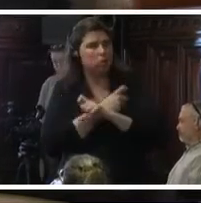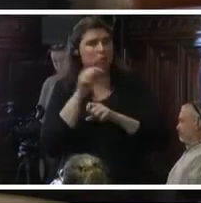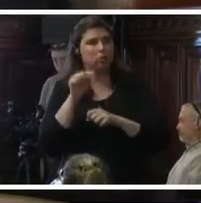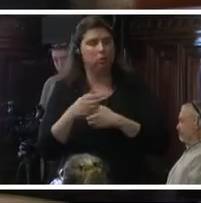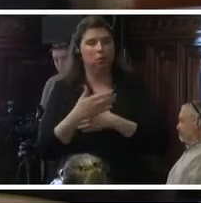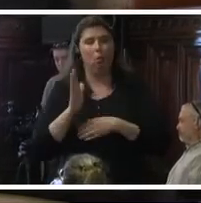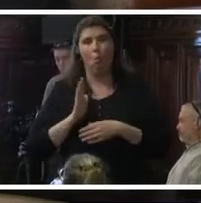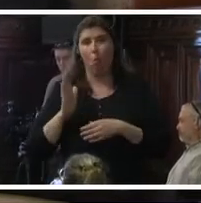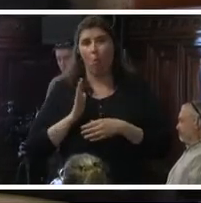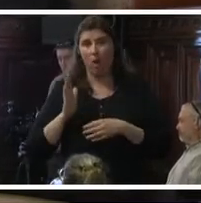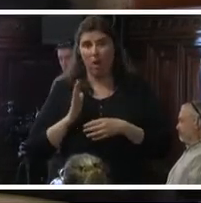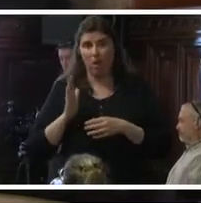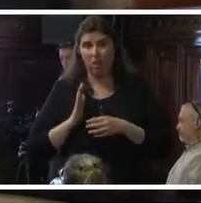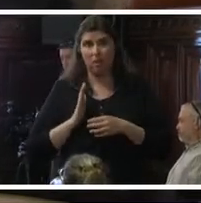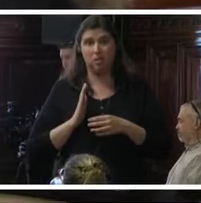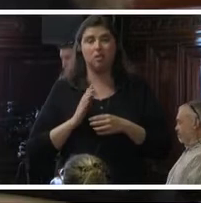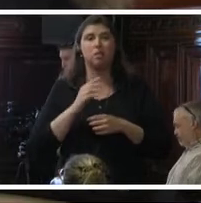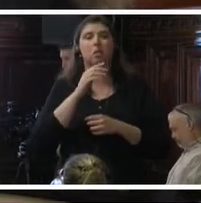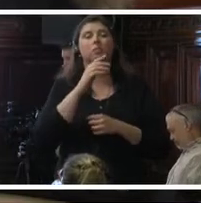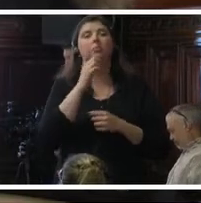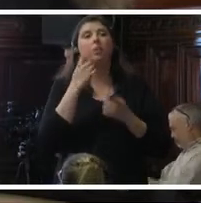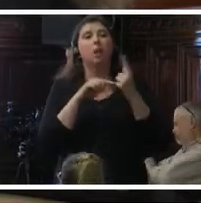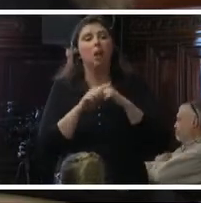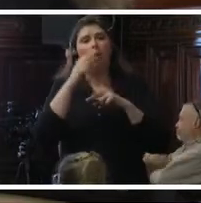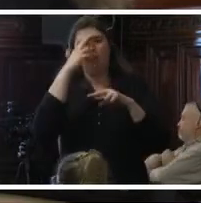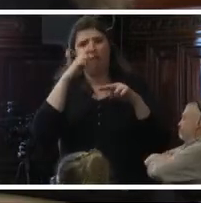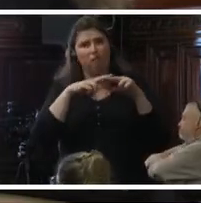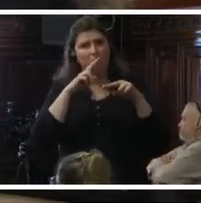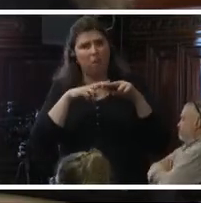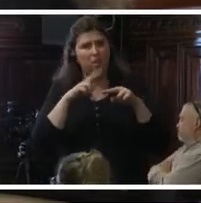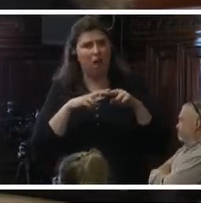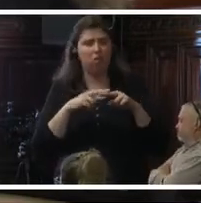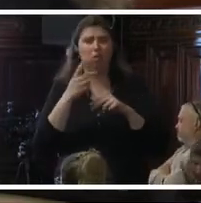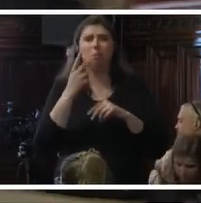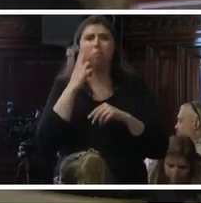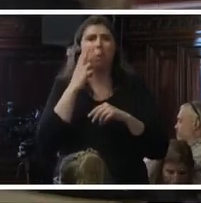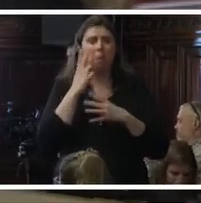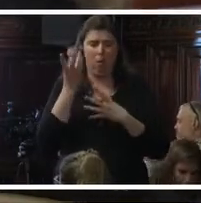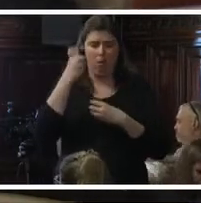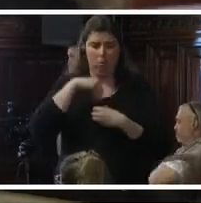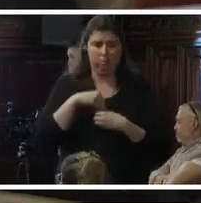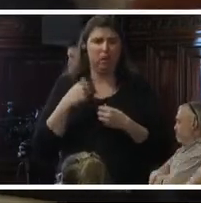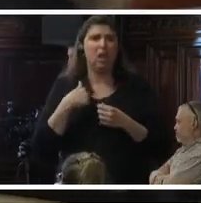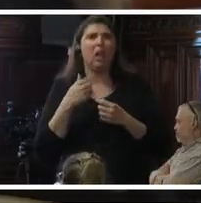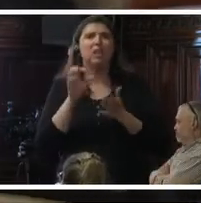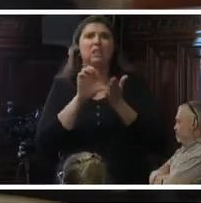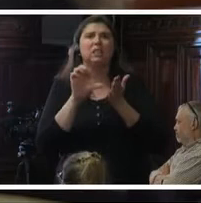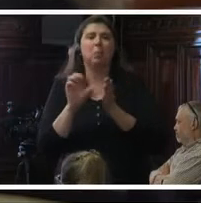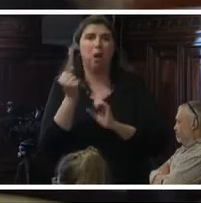también conocidas como el síndrome Guillain-Barré. Una enfermedad del sistema inmunológico ataca parte del sistema nervioso.